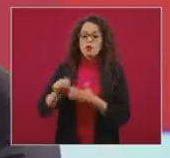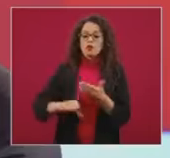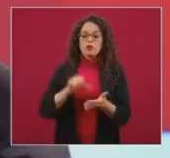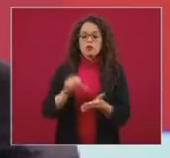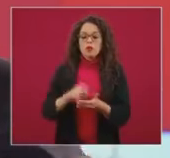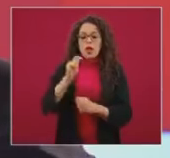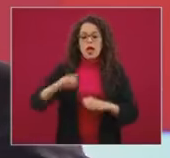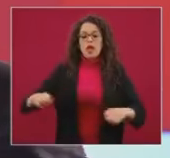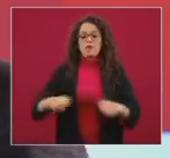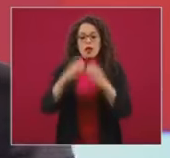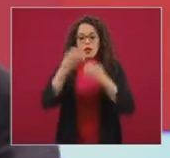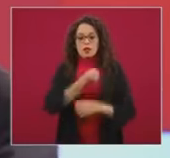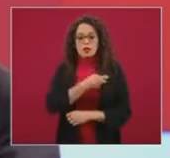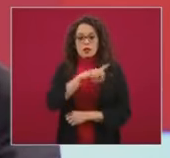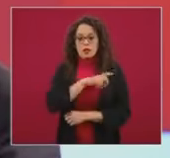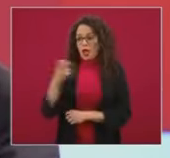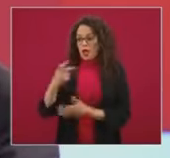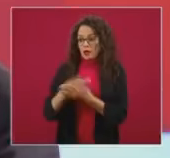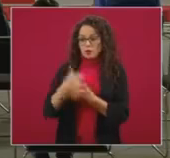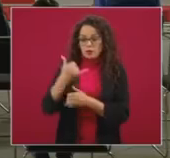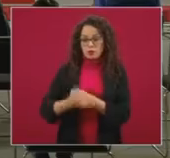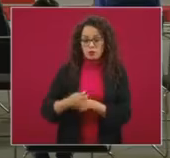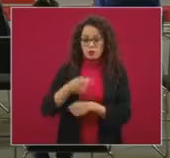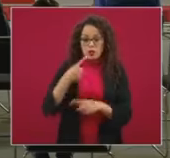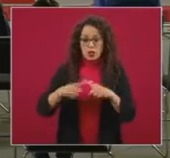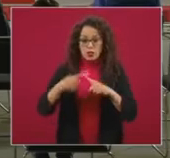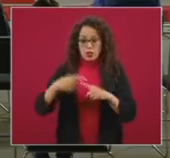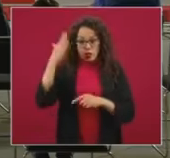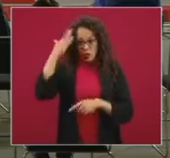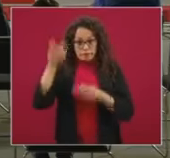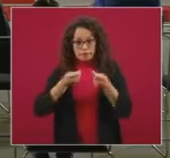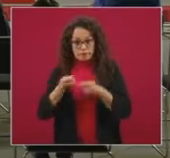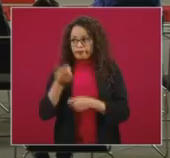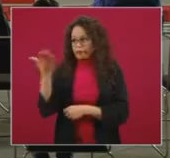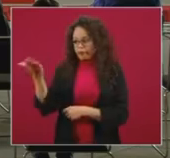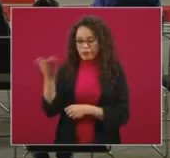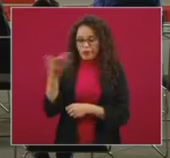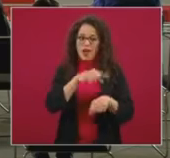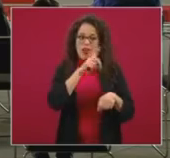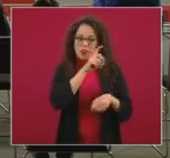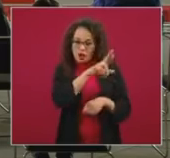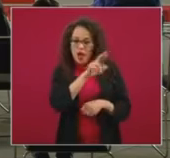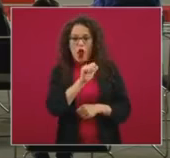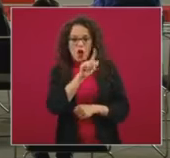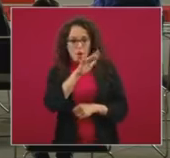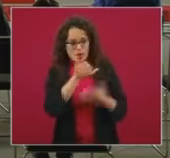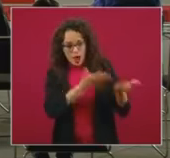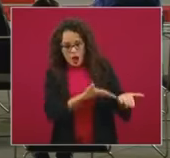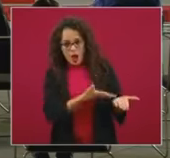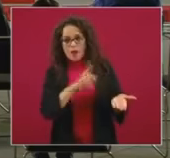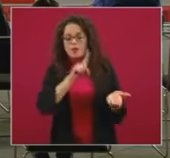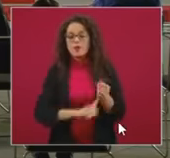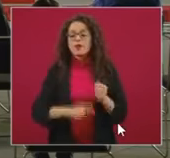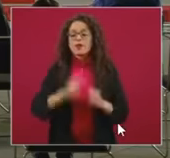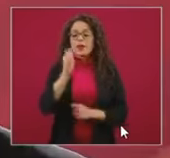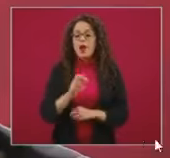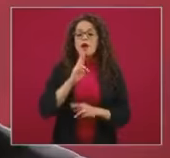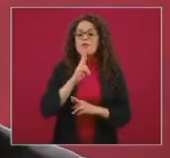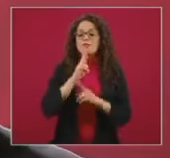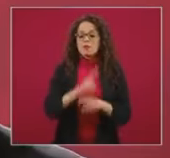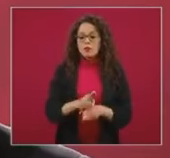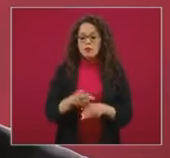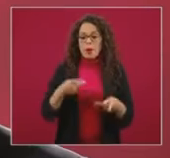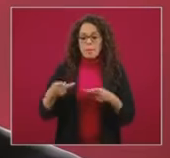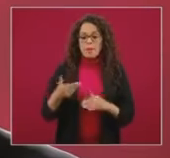Salud, proyecto que dirige el doctor Alomía, forman parte de estos elementos de preparación y respuesta ante